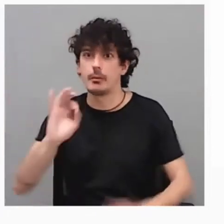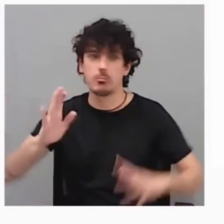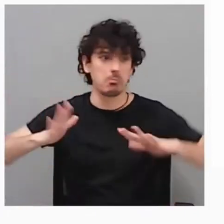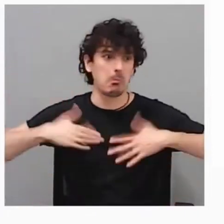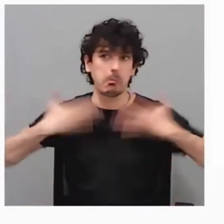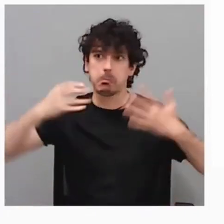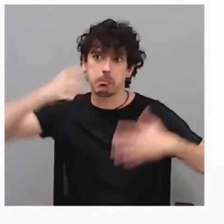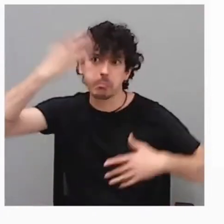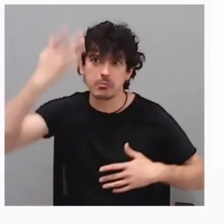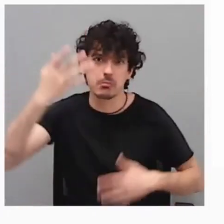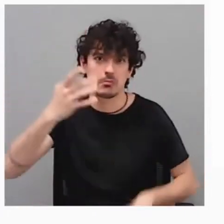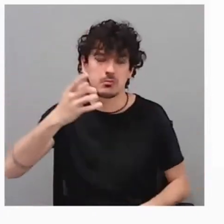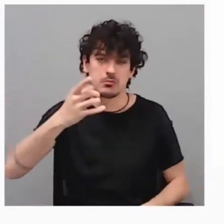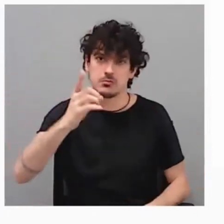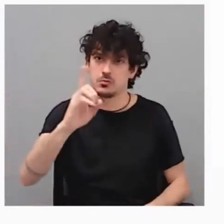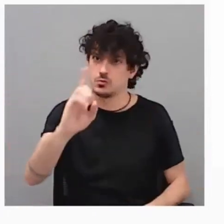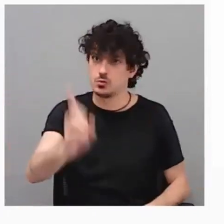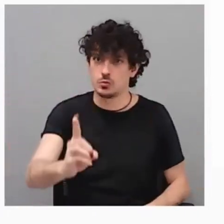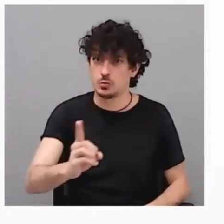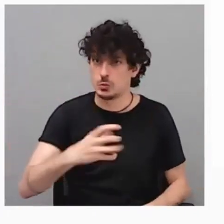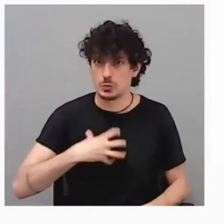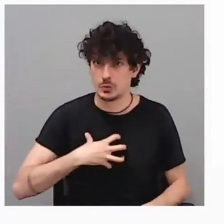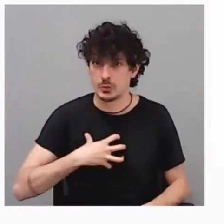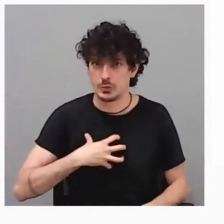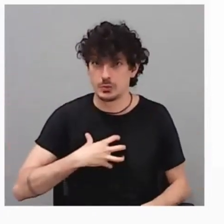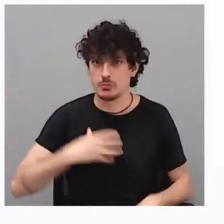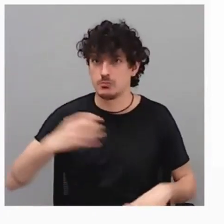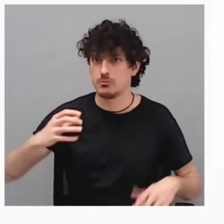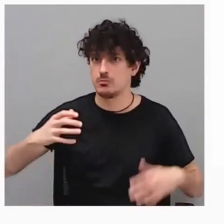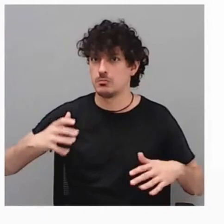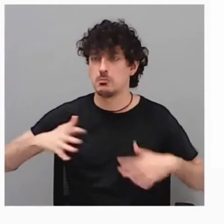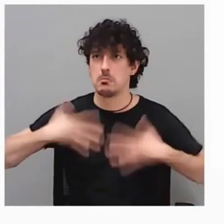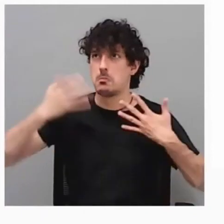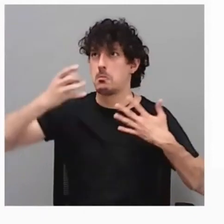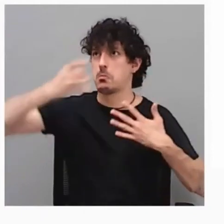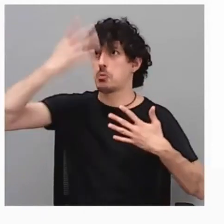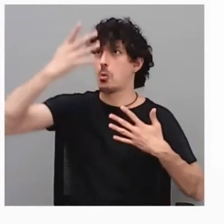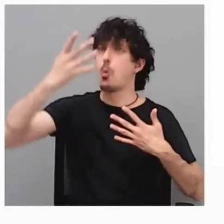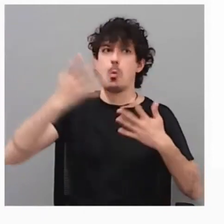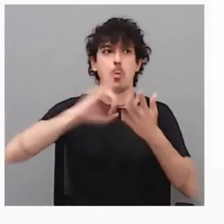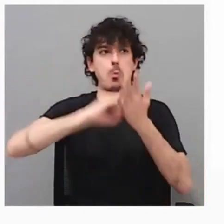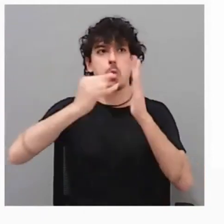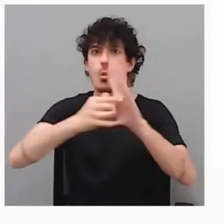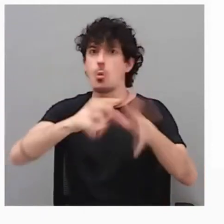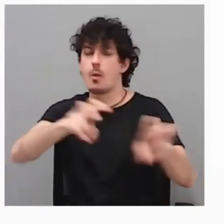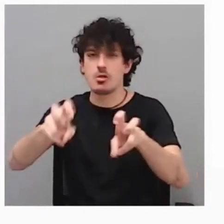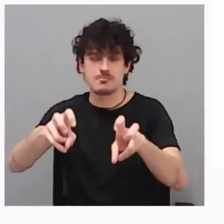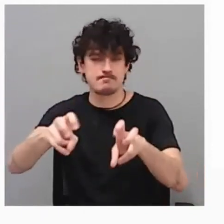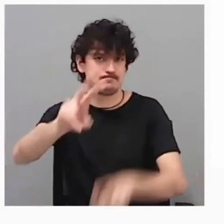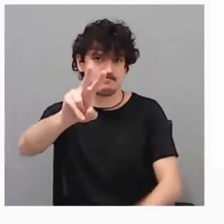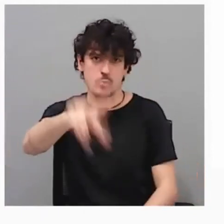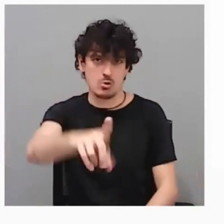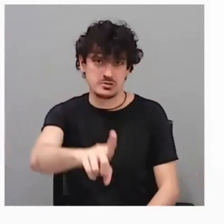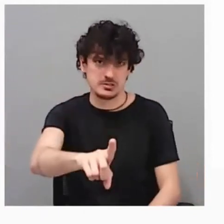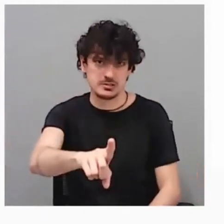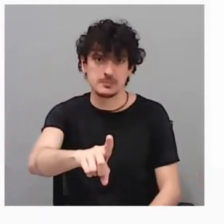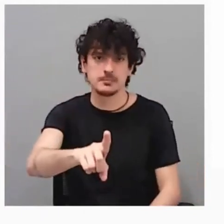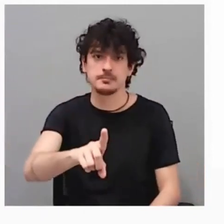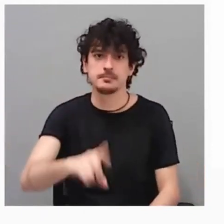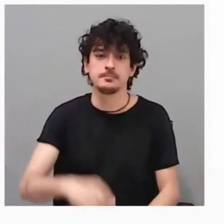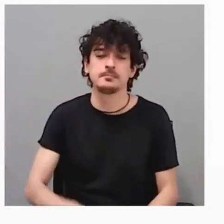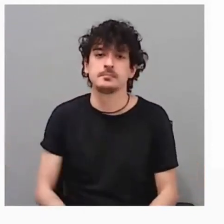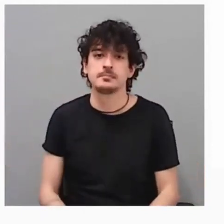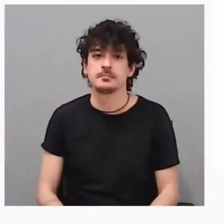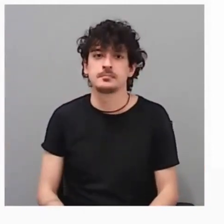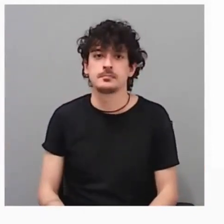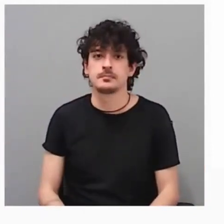que muchas veces se traducen en proyectos innovadores. Eso nosotros tampoco sería, no entenderíamos que es un proyecto de innovación. Por lo